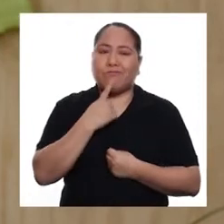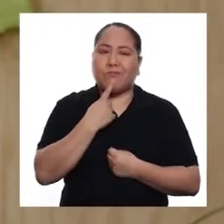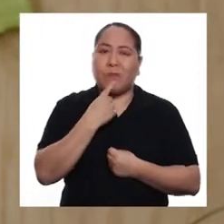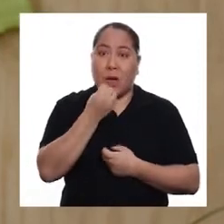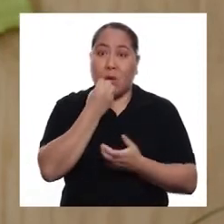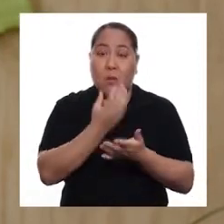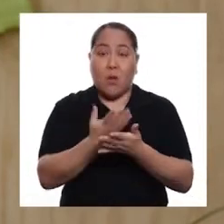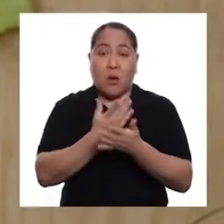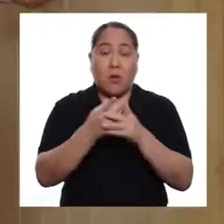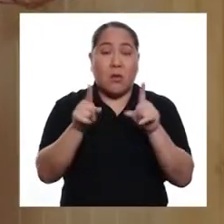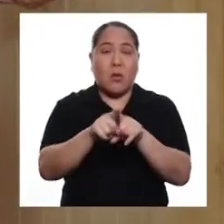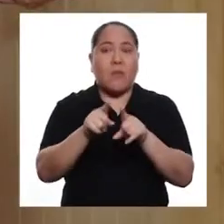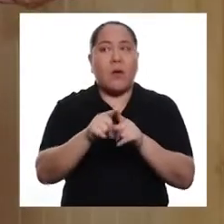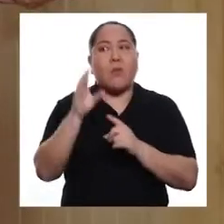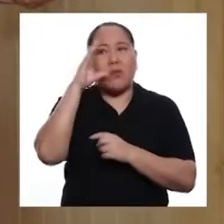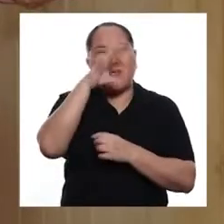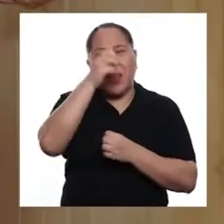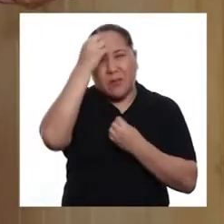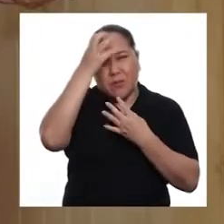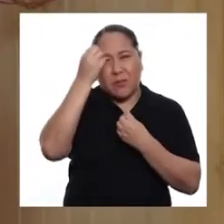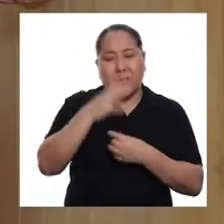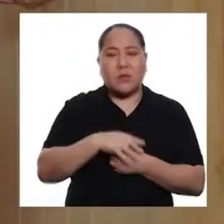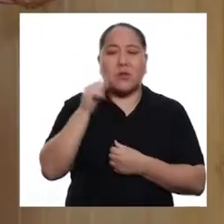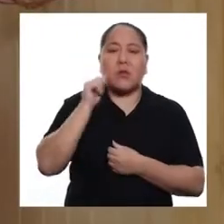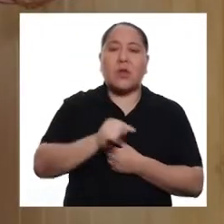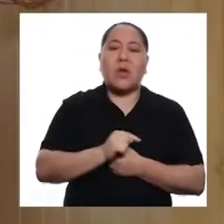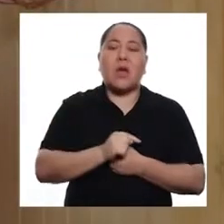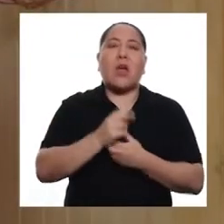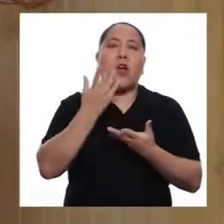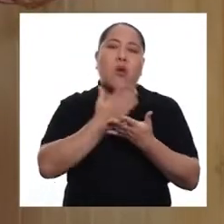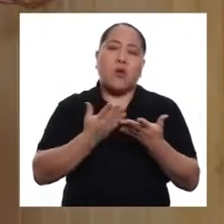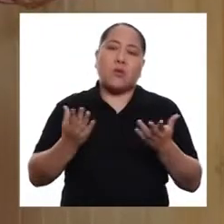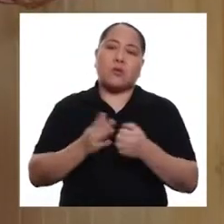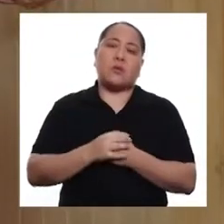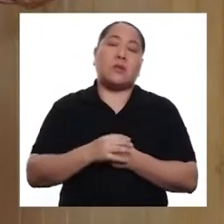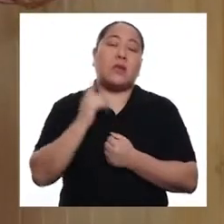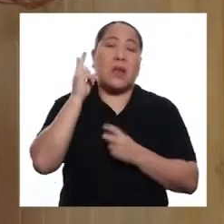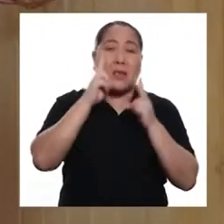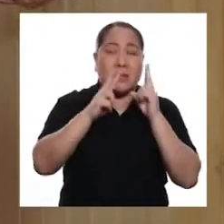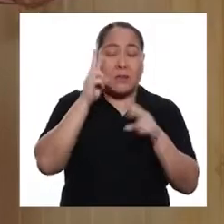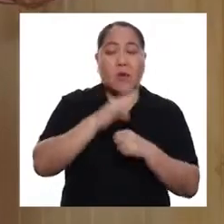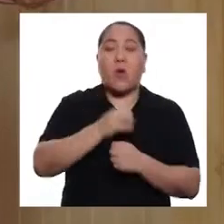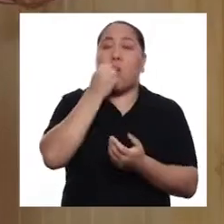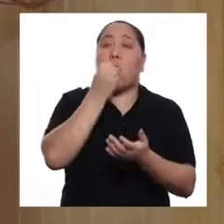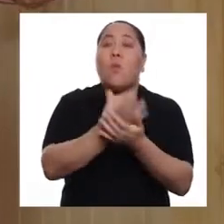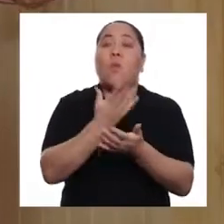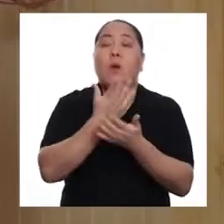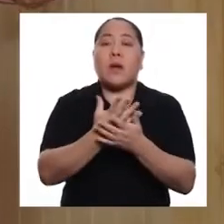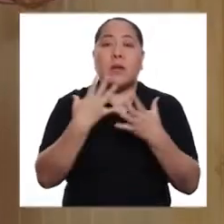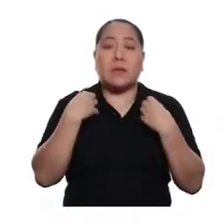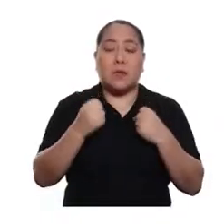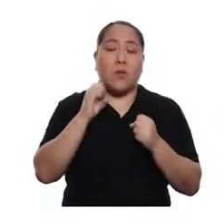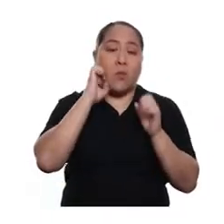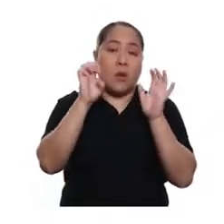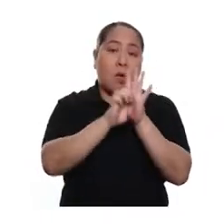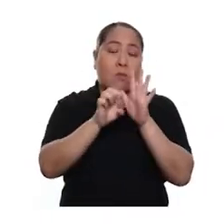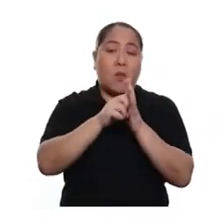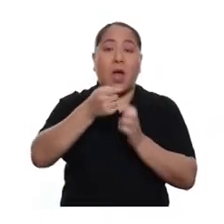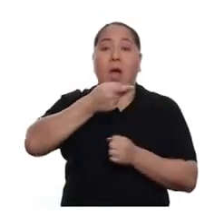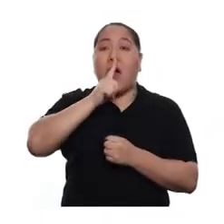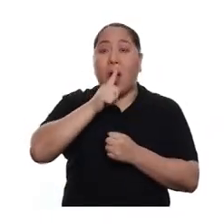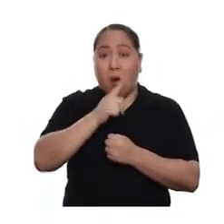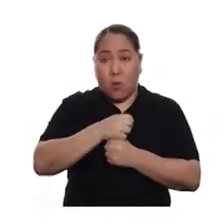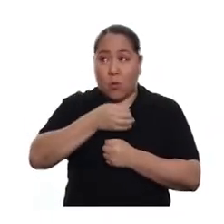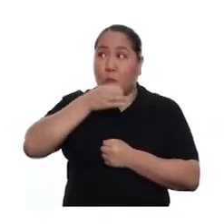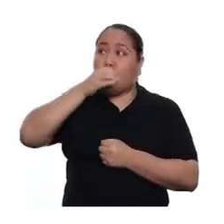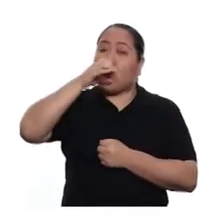Es bueno también informarnos sobre los factores que determinan una buena salud, como el agua